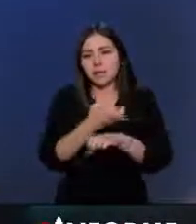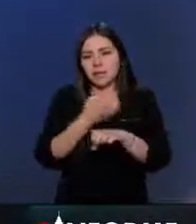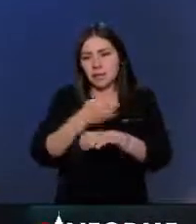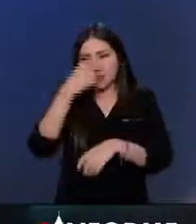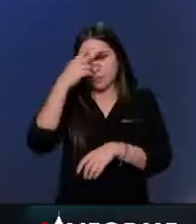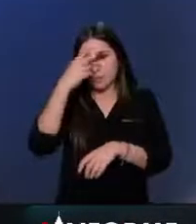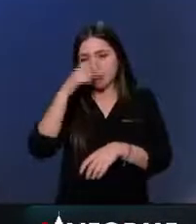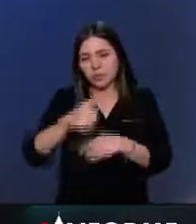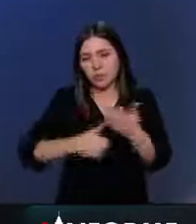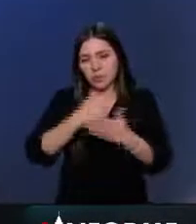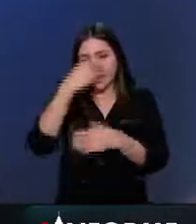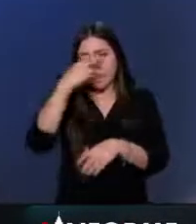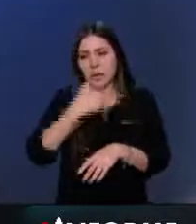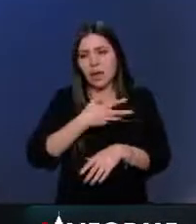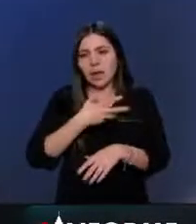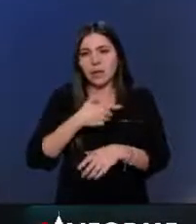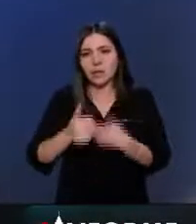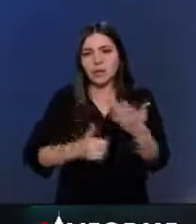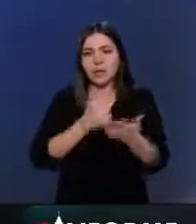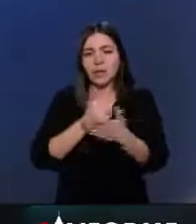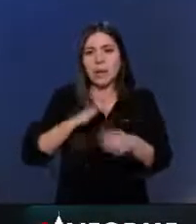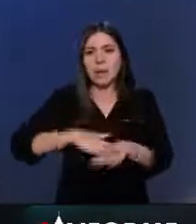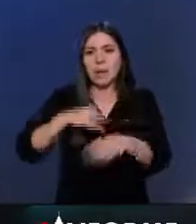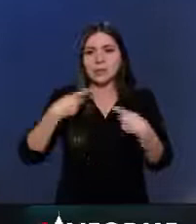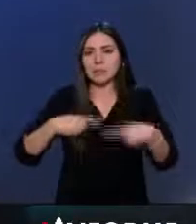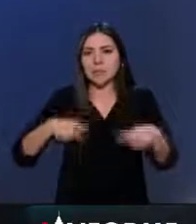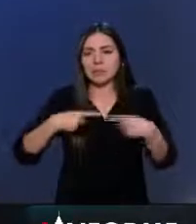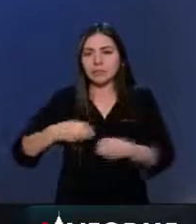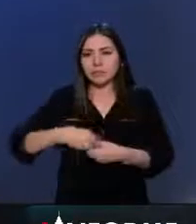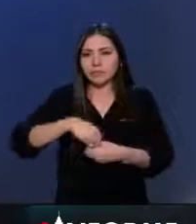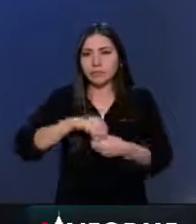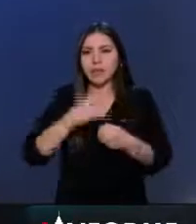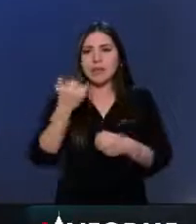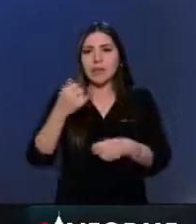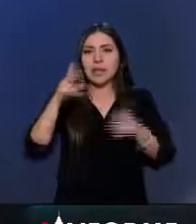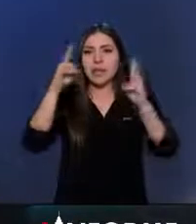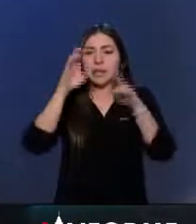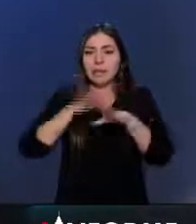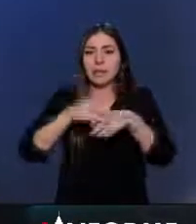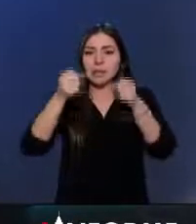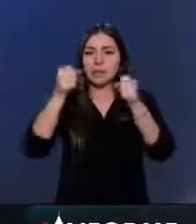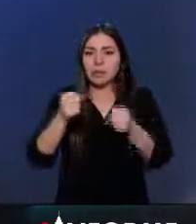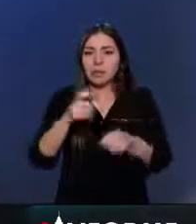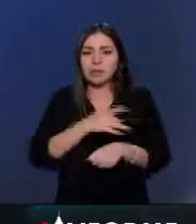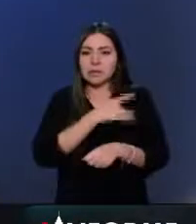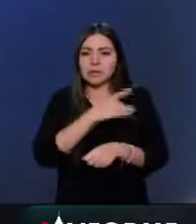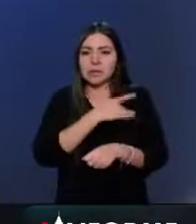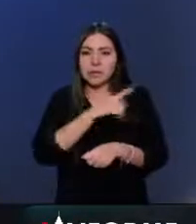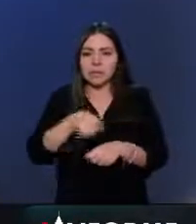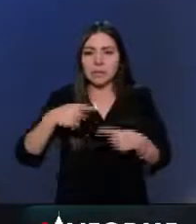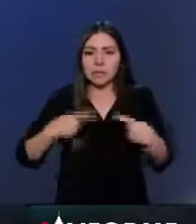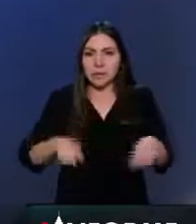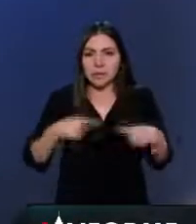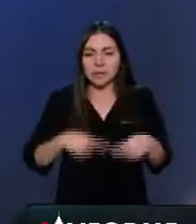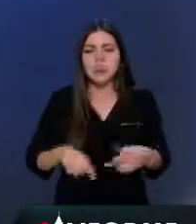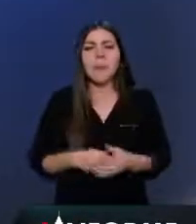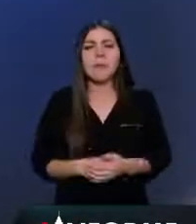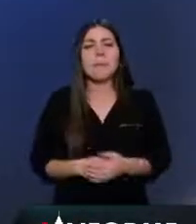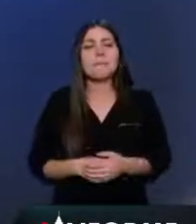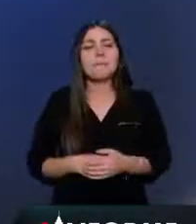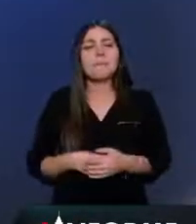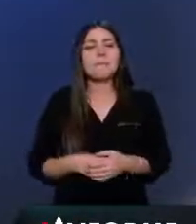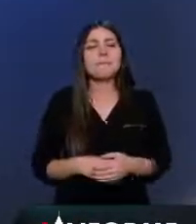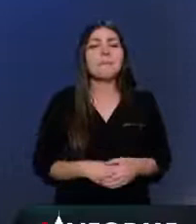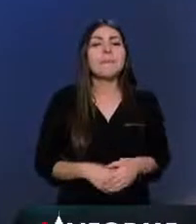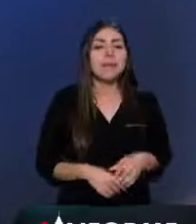la que tiene mejores resultados en materia de seguridad, en datos duros y también en percepción. Por ejemplo, comento que de